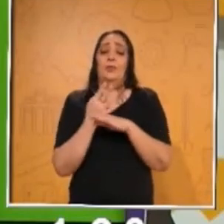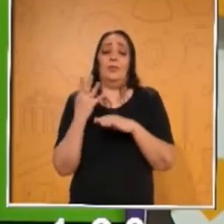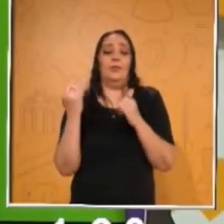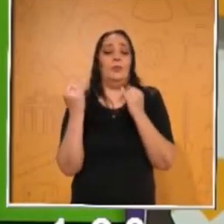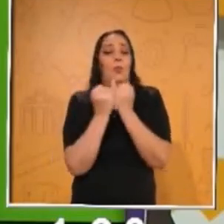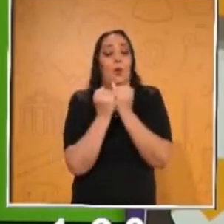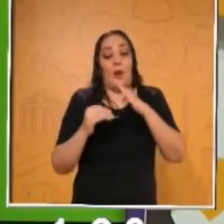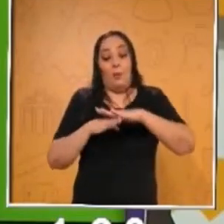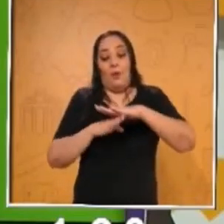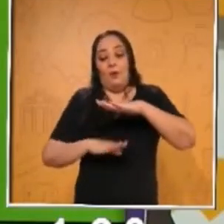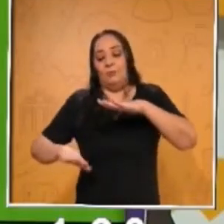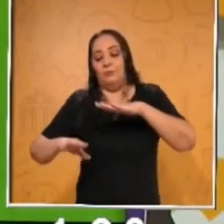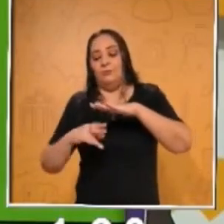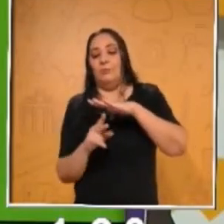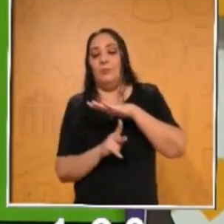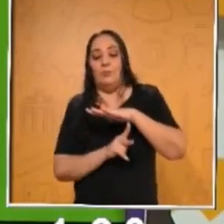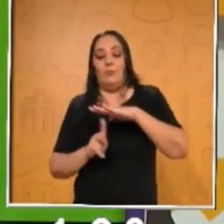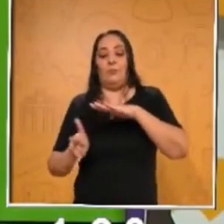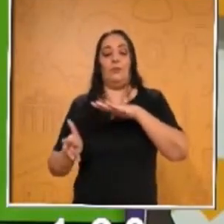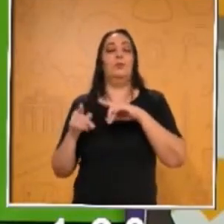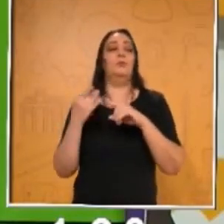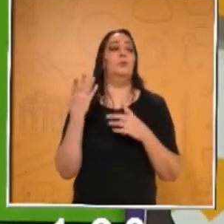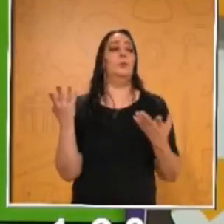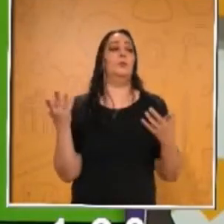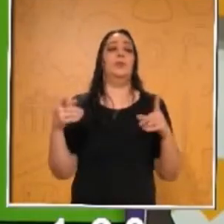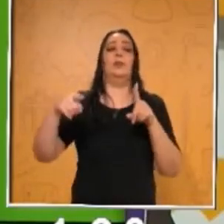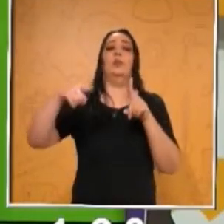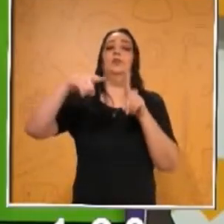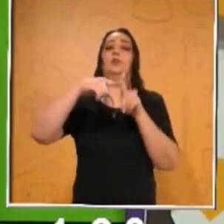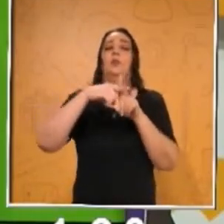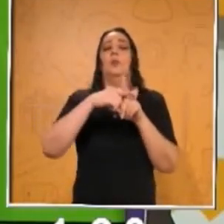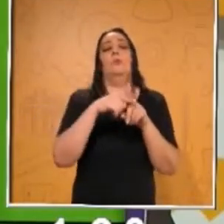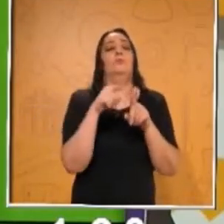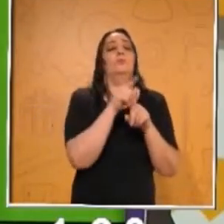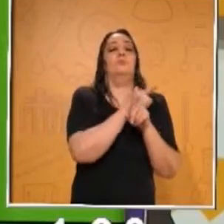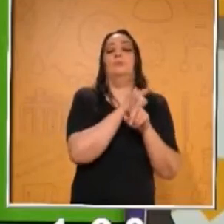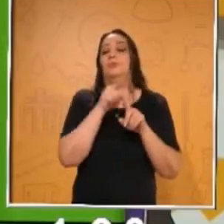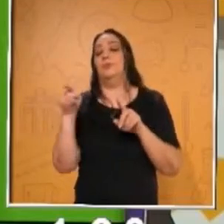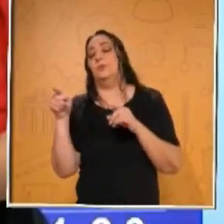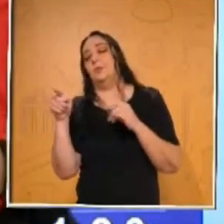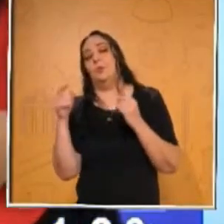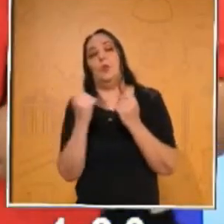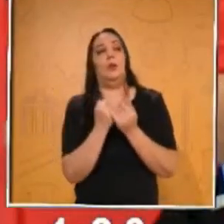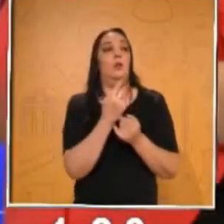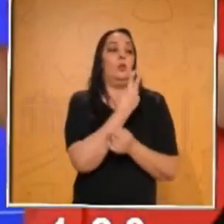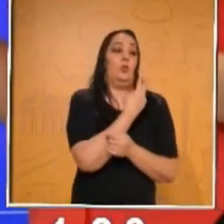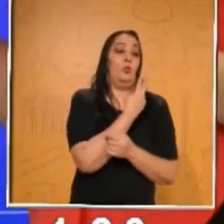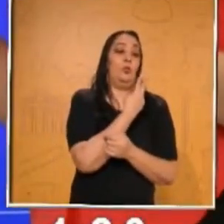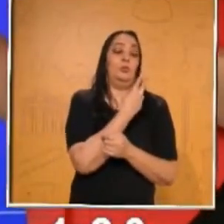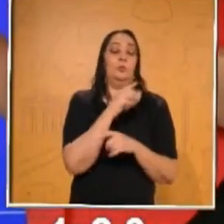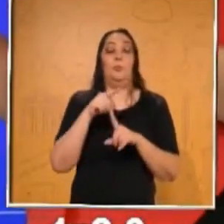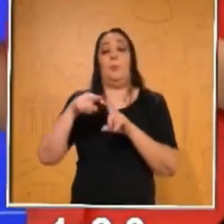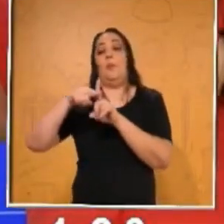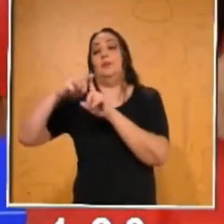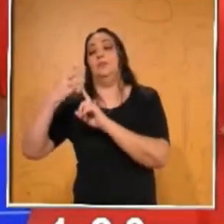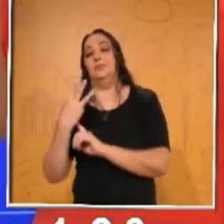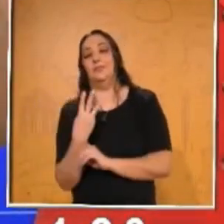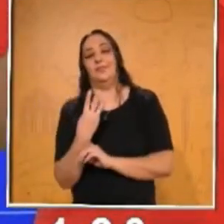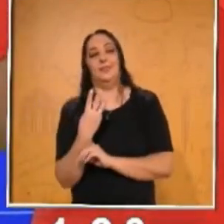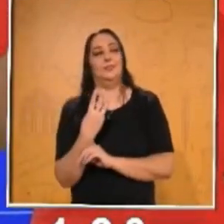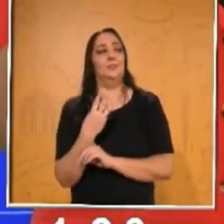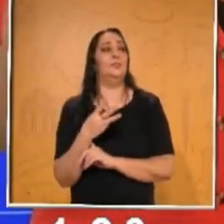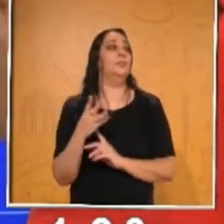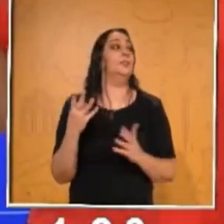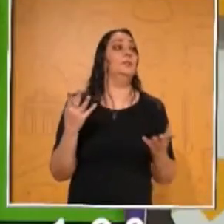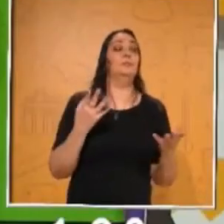entonces vamos a hacer una suma directa en la parte de arriba. Dos más tres. A ver, público